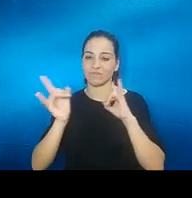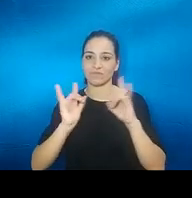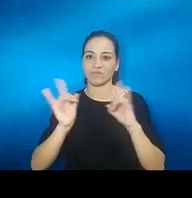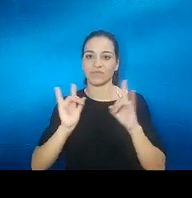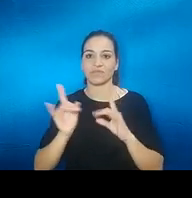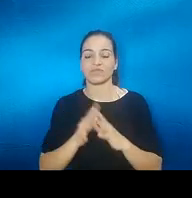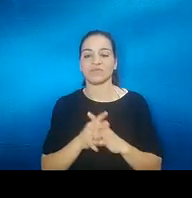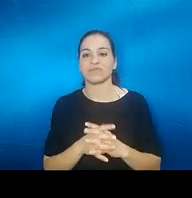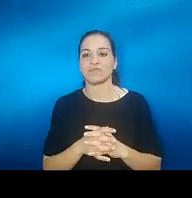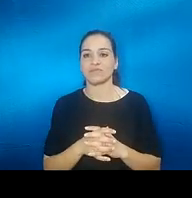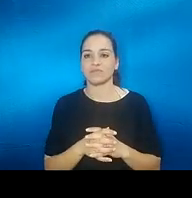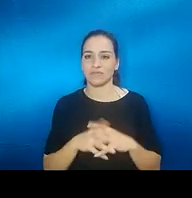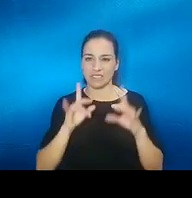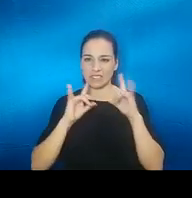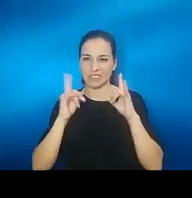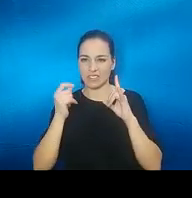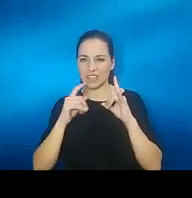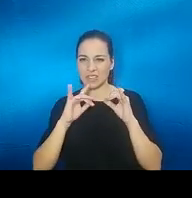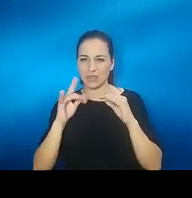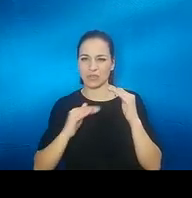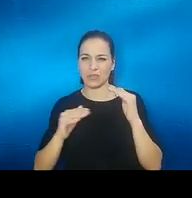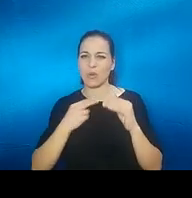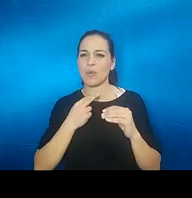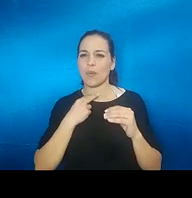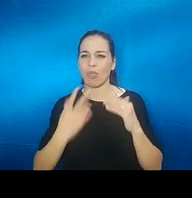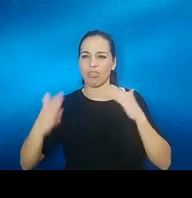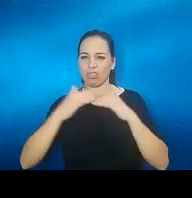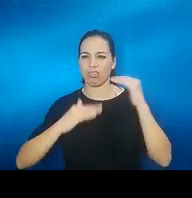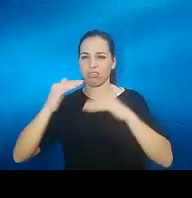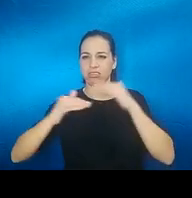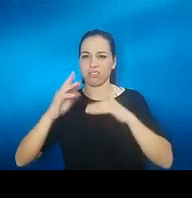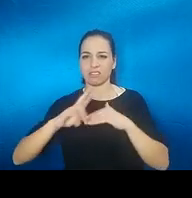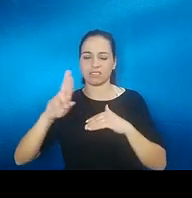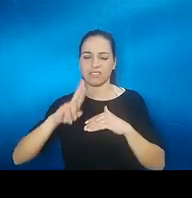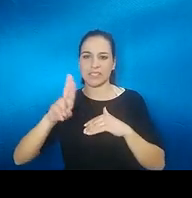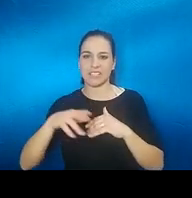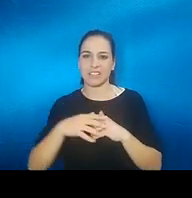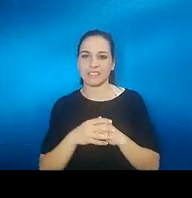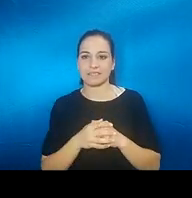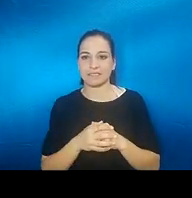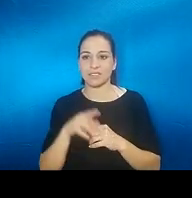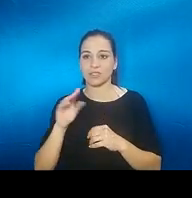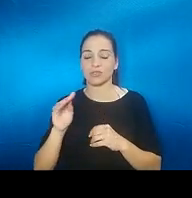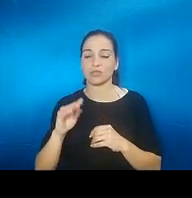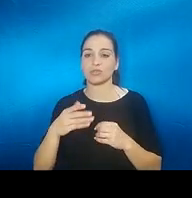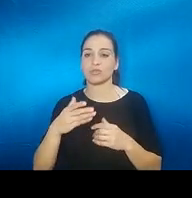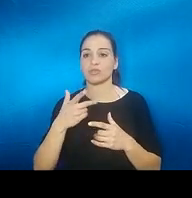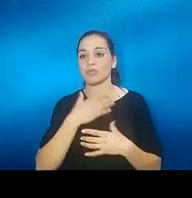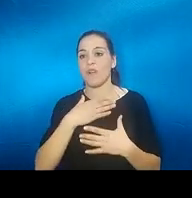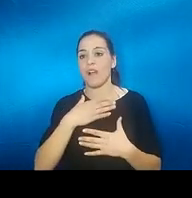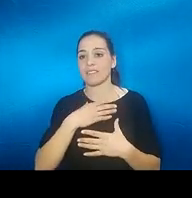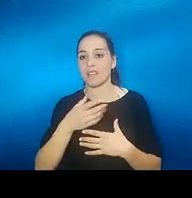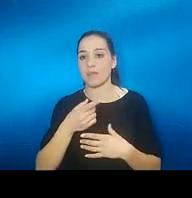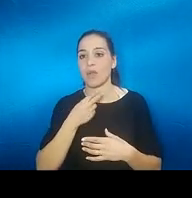como que se acopla sí se acopla pero antes que bajar tu volumen de tus altavoces o quitar tu audio